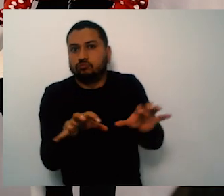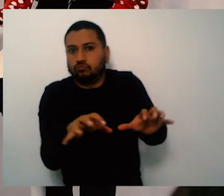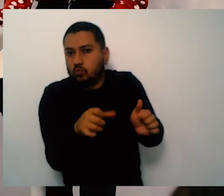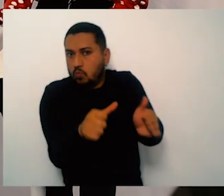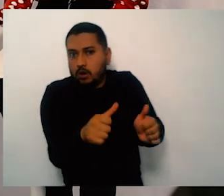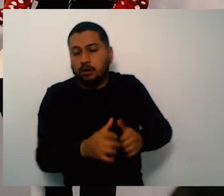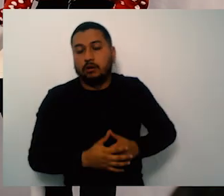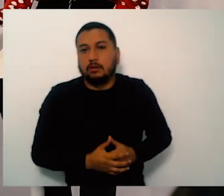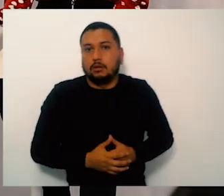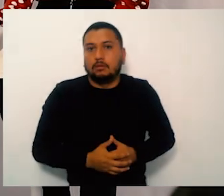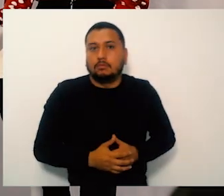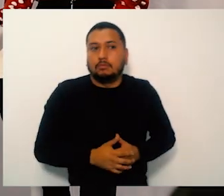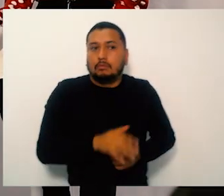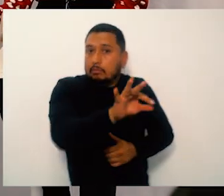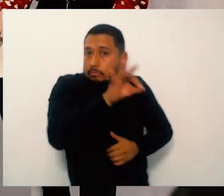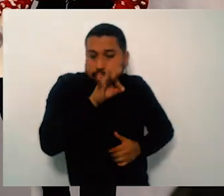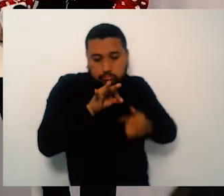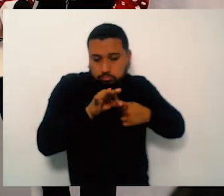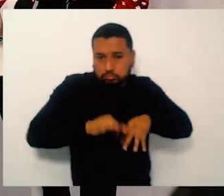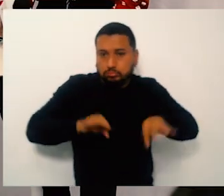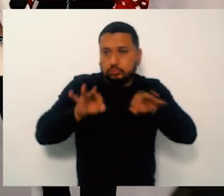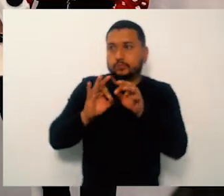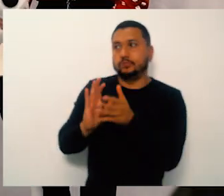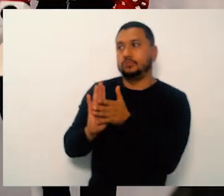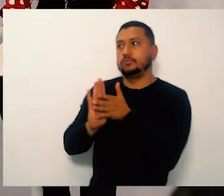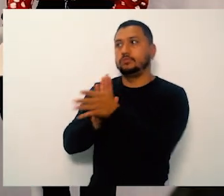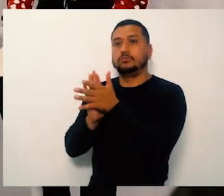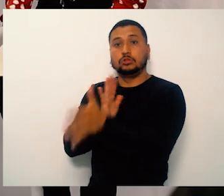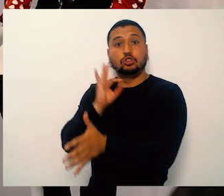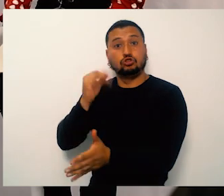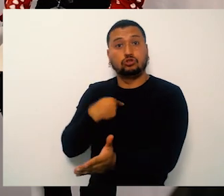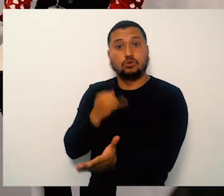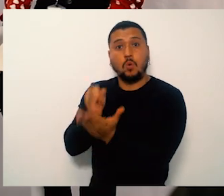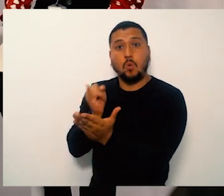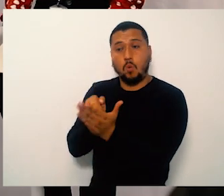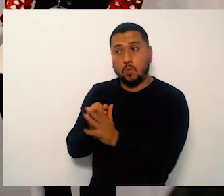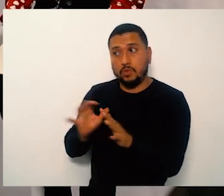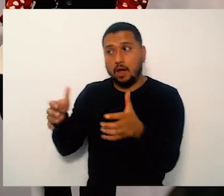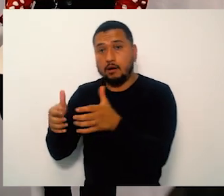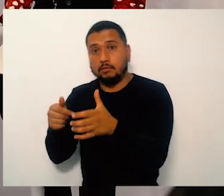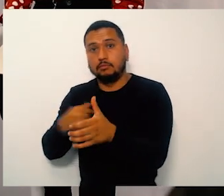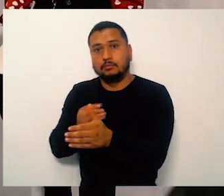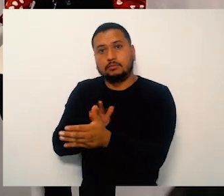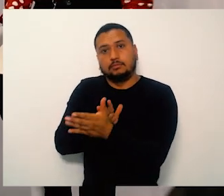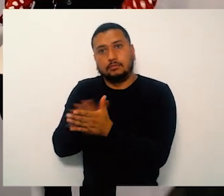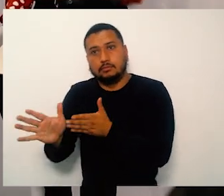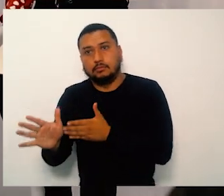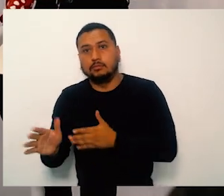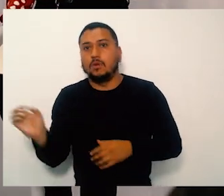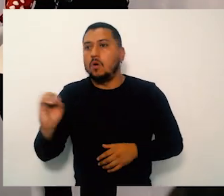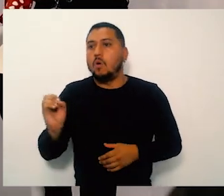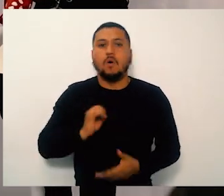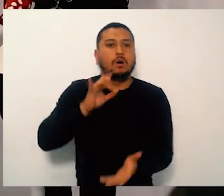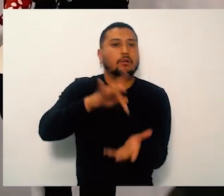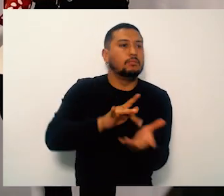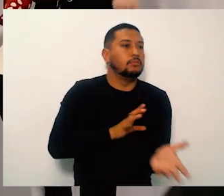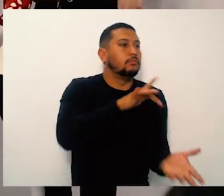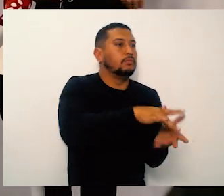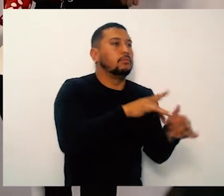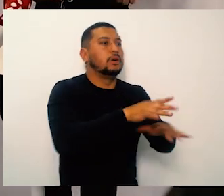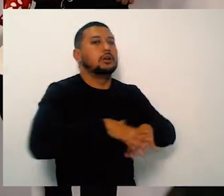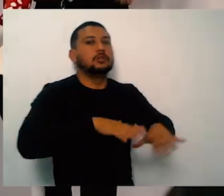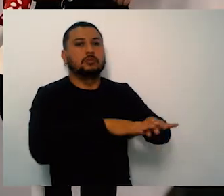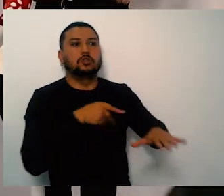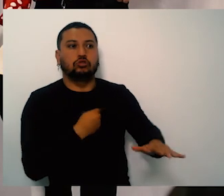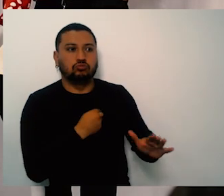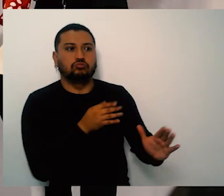usuarios o sea que de la consulta salgan y salgan con su fórmula completa. Hay algunos factores también de mercado que no nos